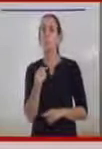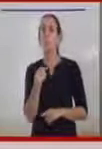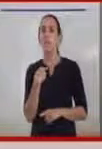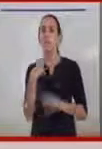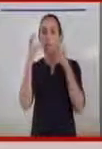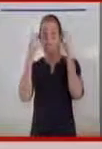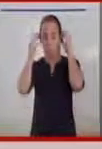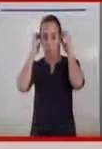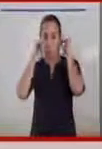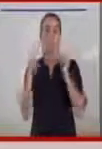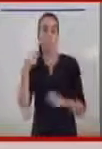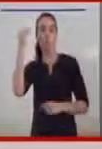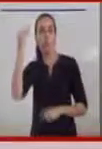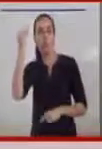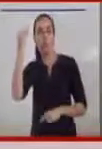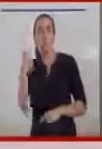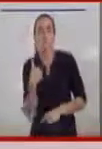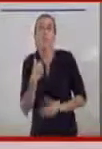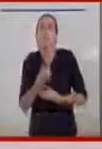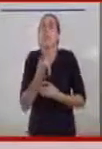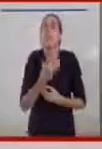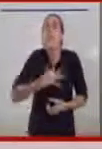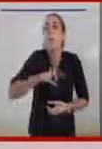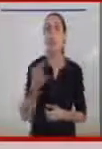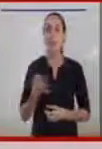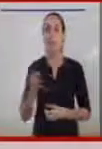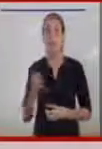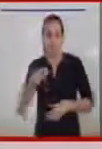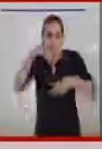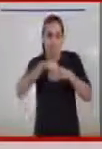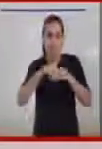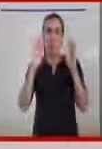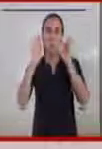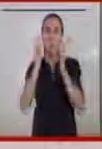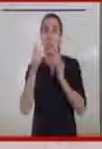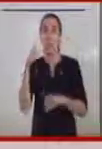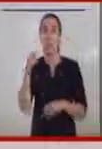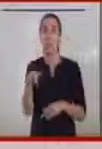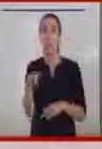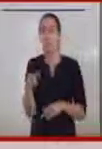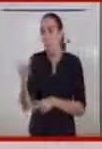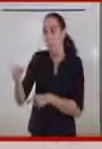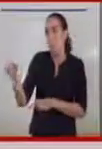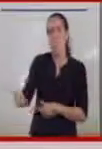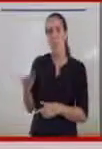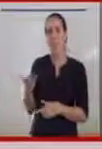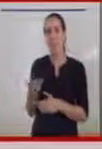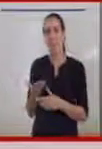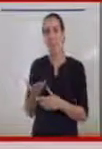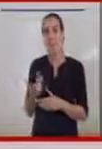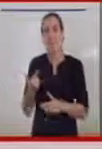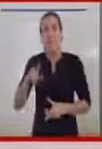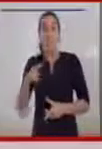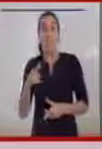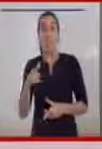porque yo pensé, bueno, yo que tengo que explicar en un congreso con esta gente que esta